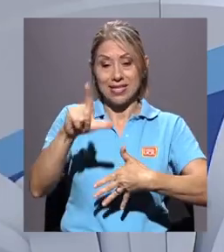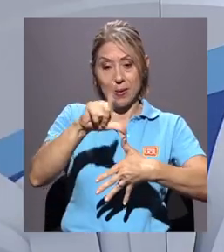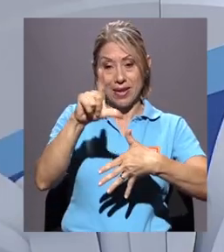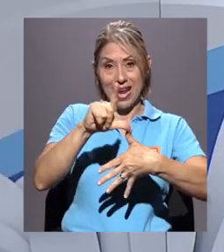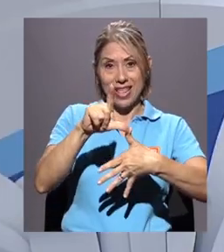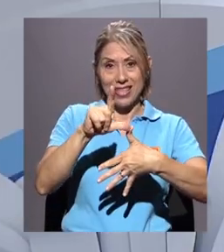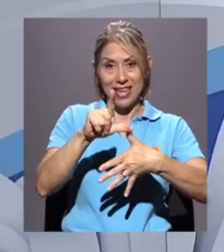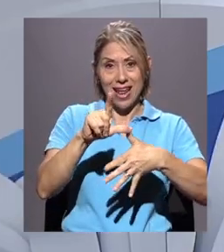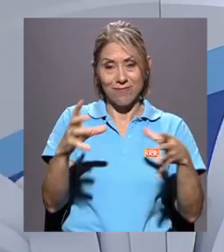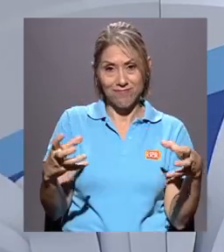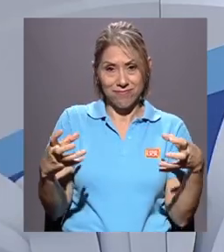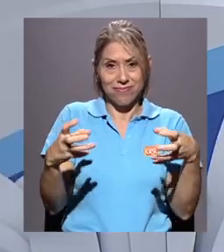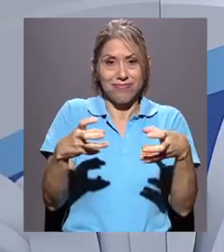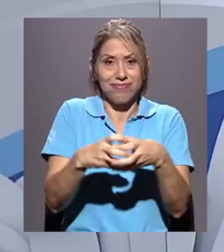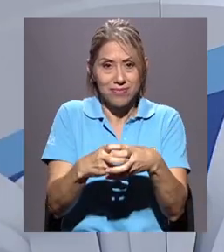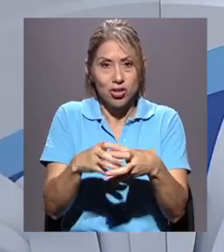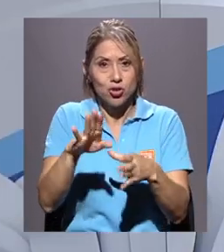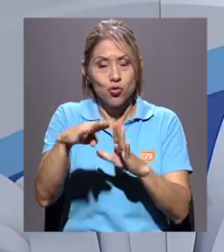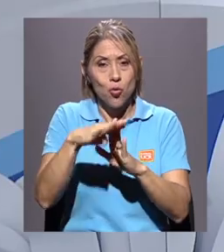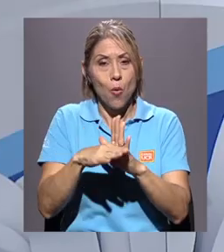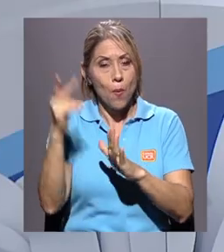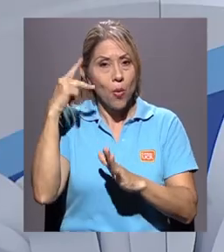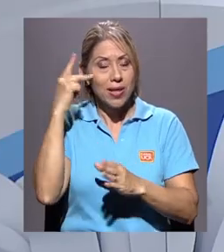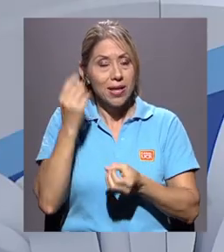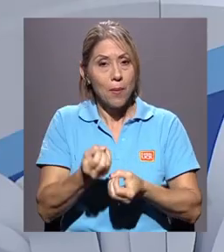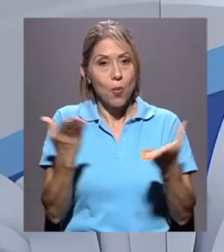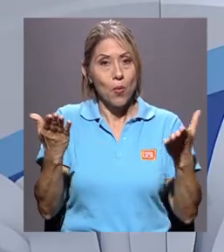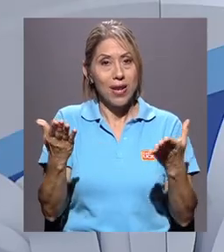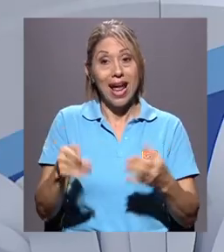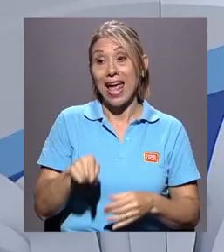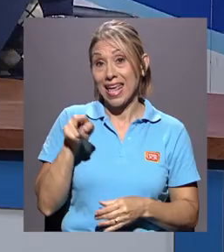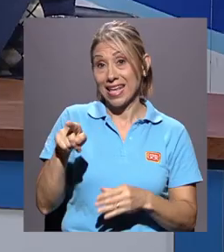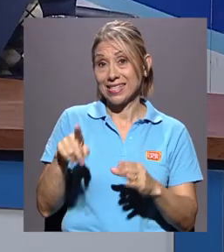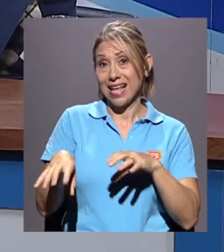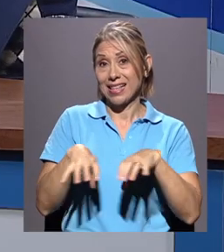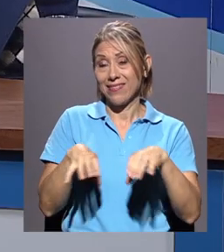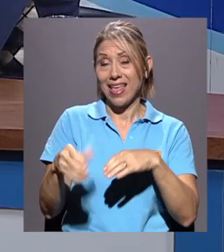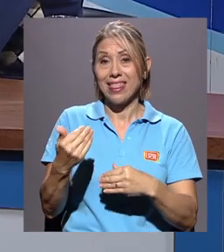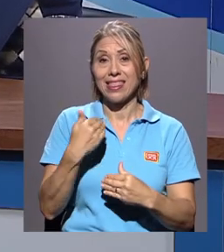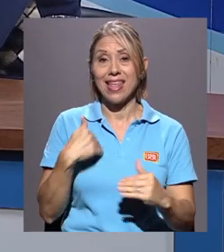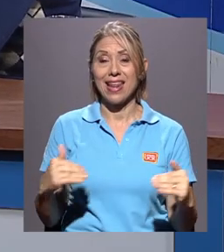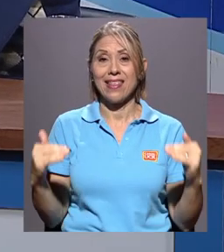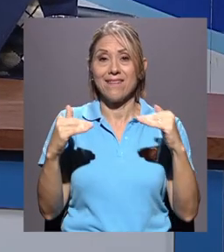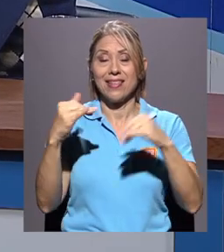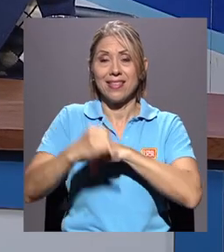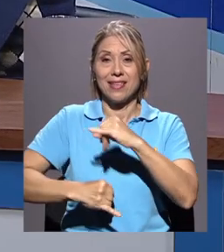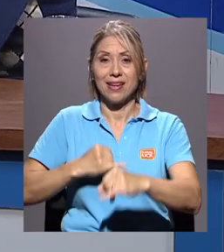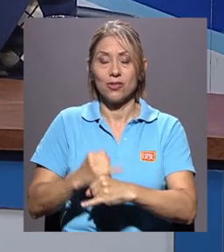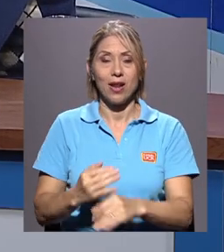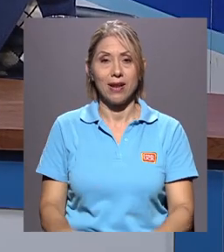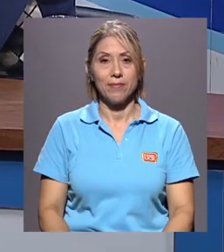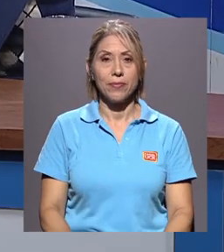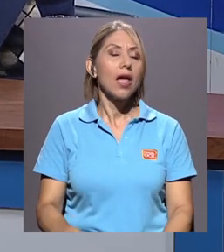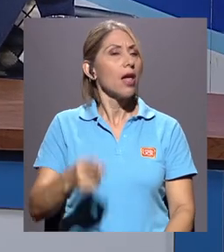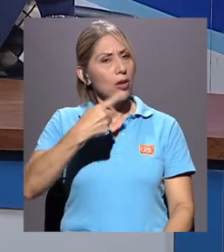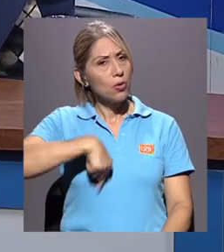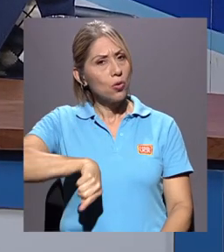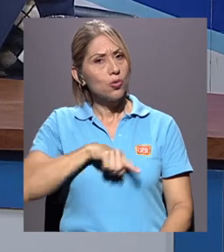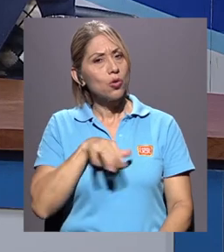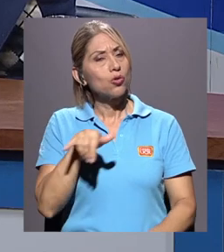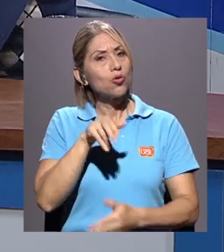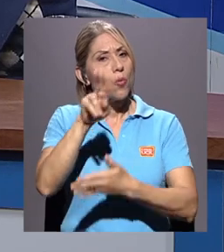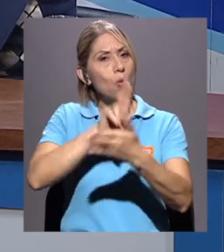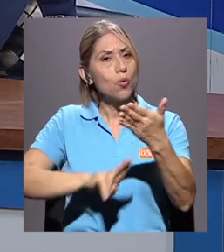materia. Entonces, es representativo para un simposio que tiene un carácter internacional. La academia como tal, nosotros como universidad, ¿qué